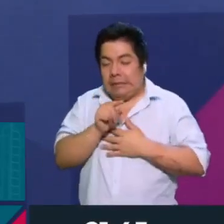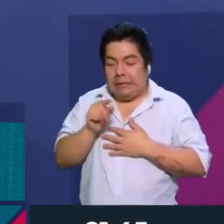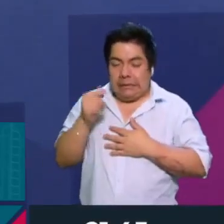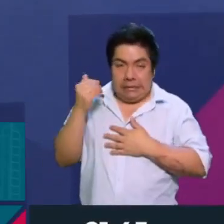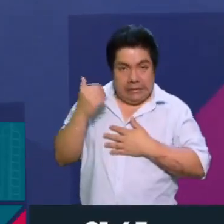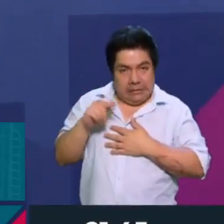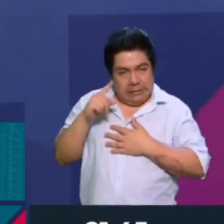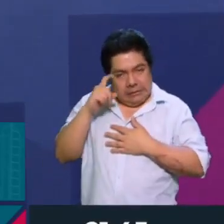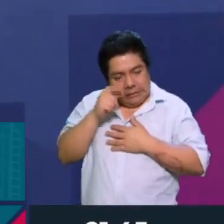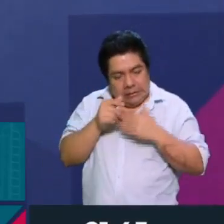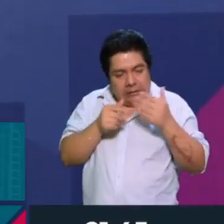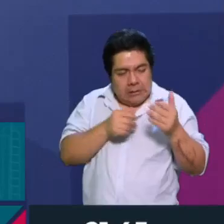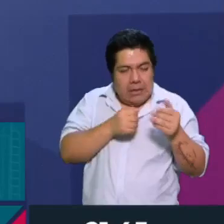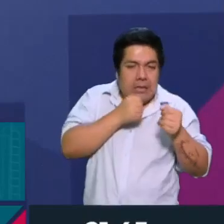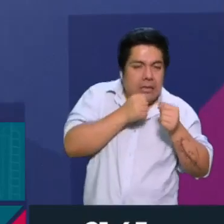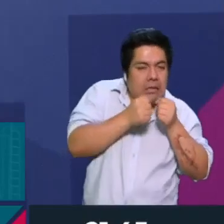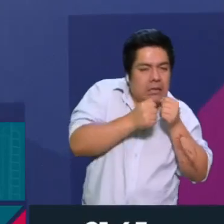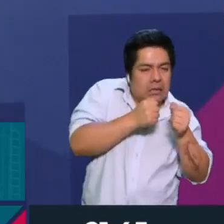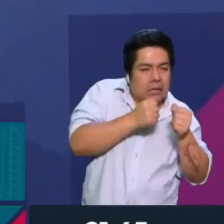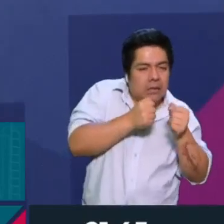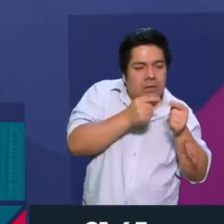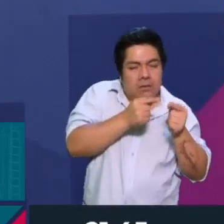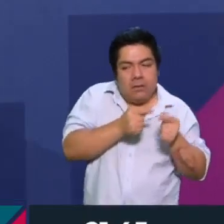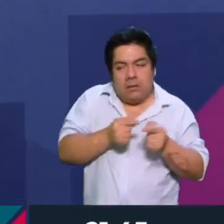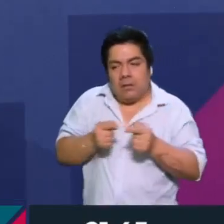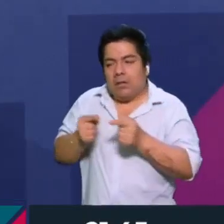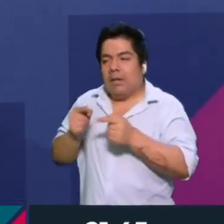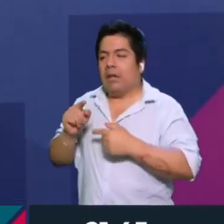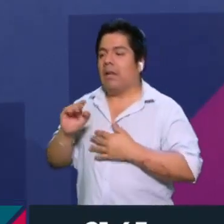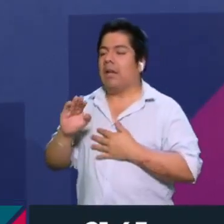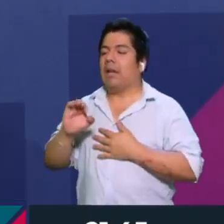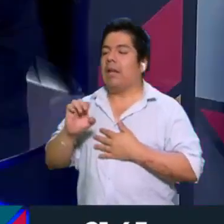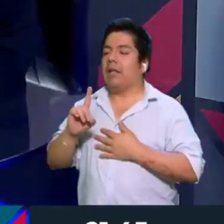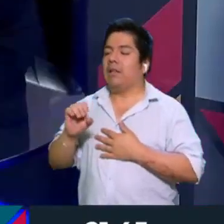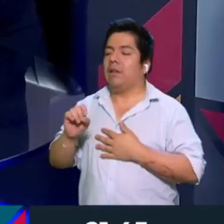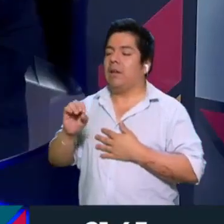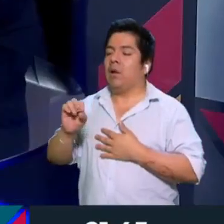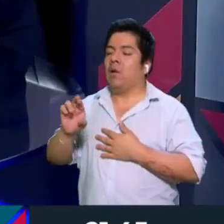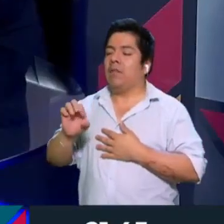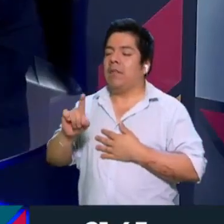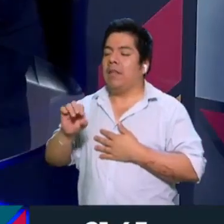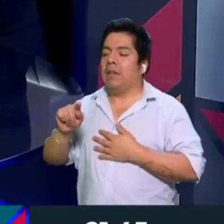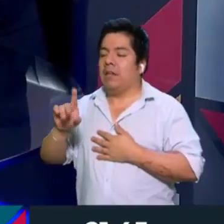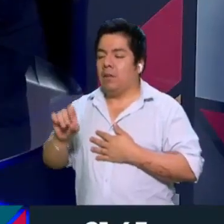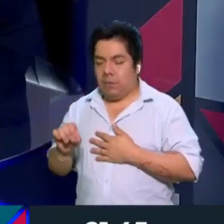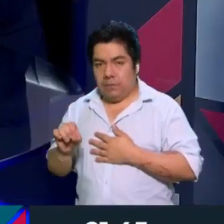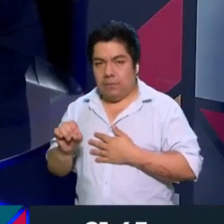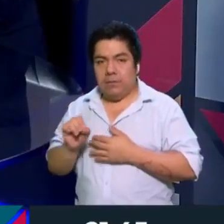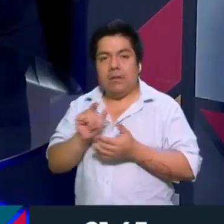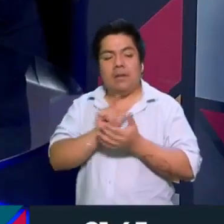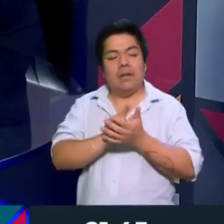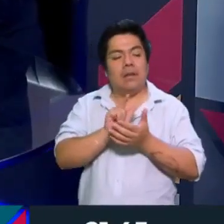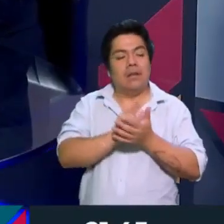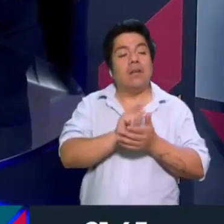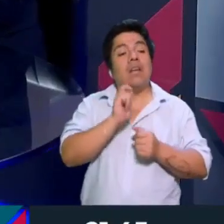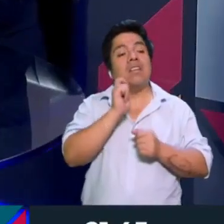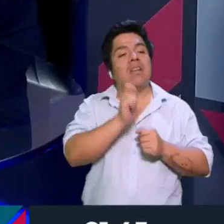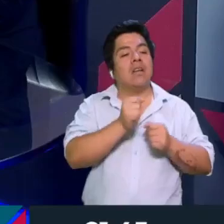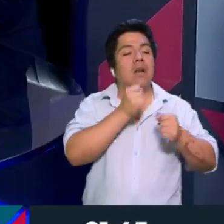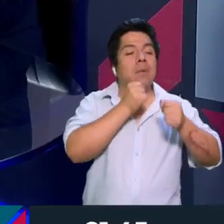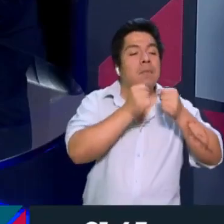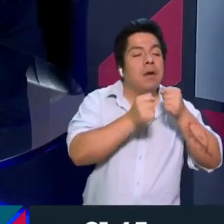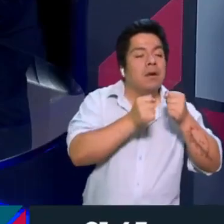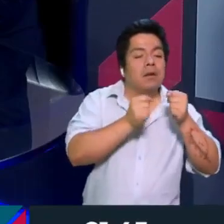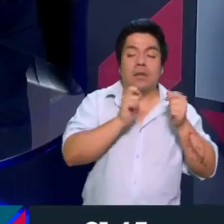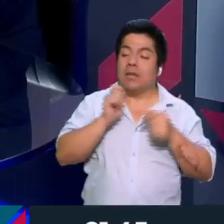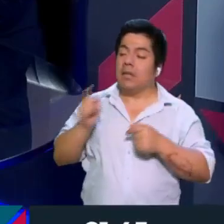entre periodista y creador de contenidos. Claro. Entonces, también tenemos que definir en esta ley qué es un periodista y que es